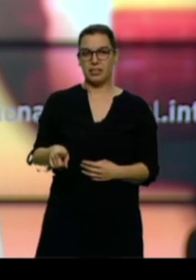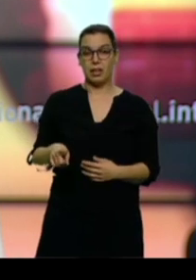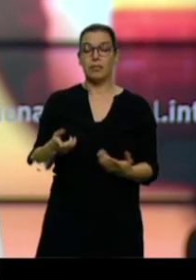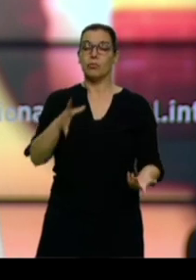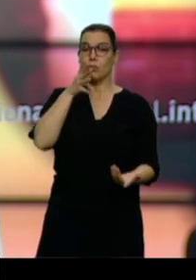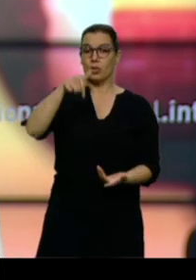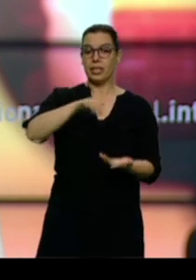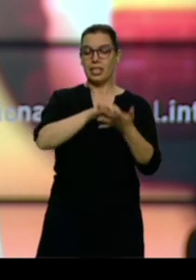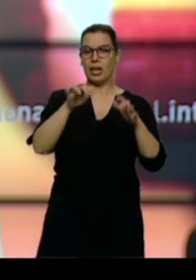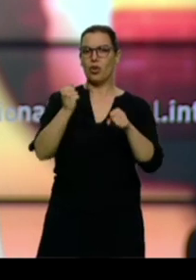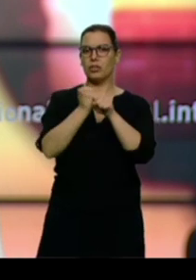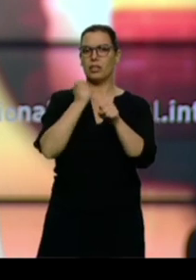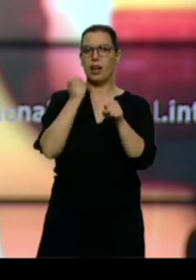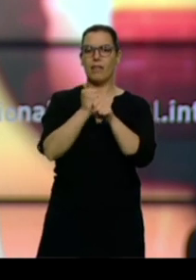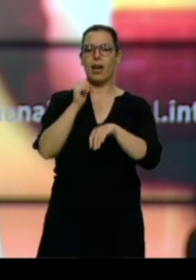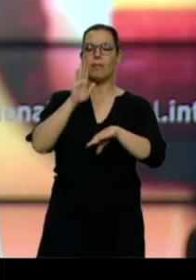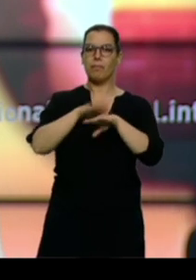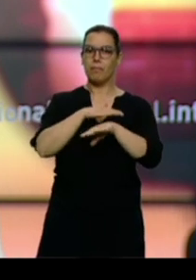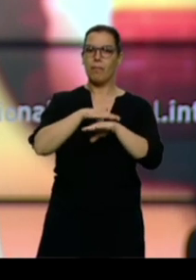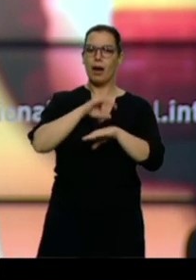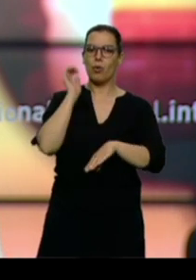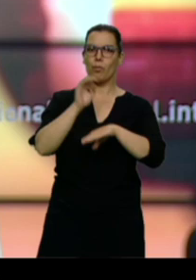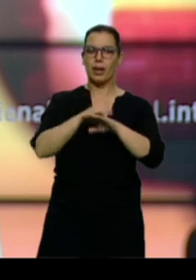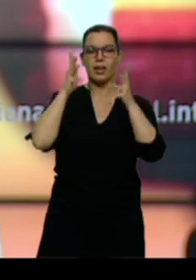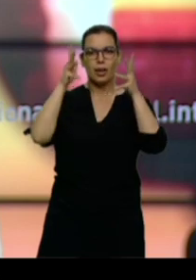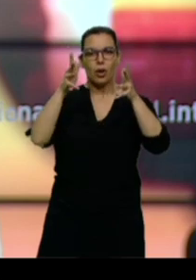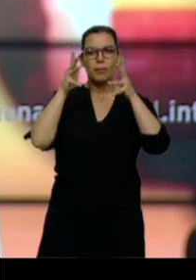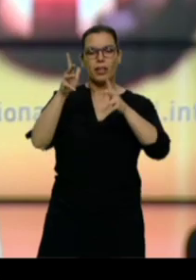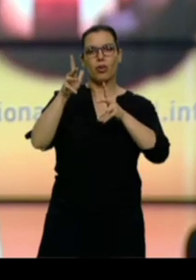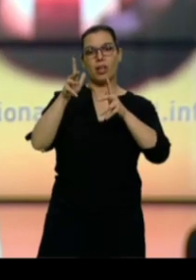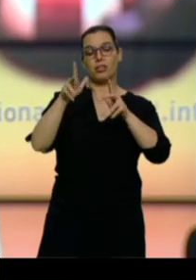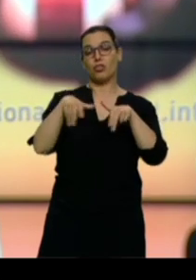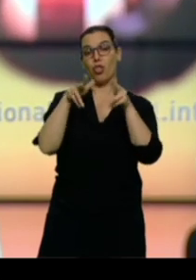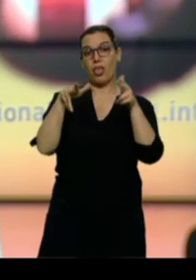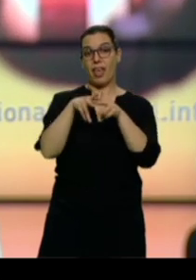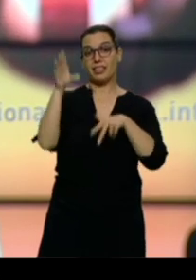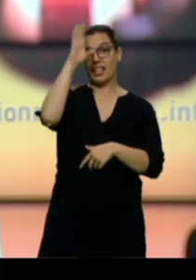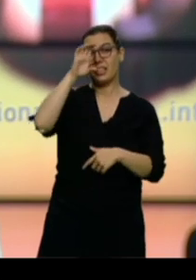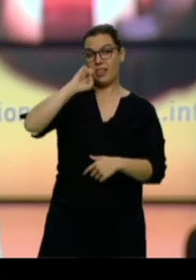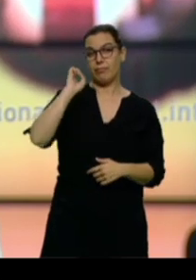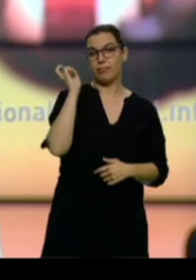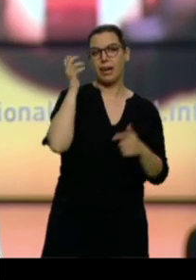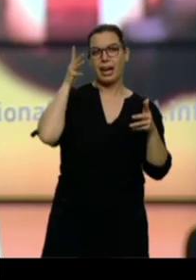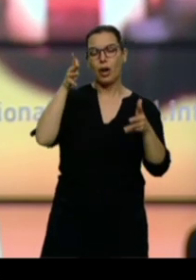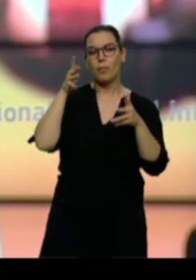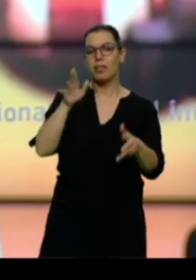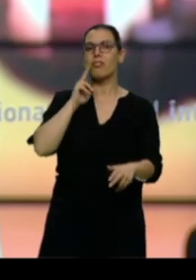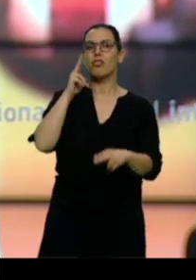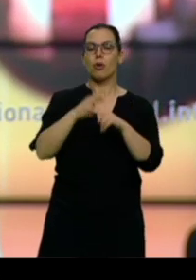eso, en Castilla y León se trabaja para aplicar las recomendaciones realizadas por varias sociedades científicas. Son las llamadas buenas